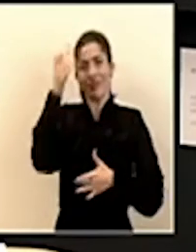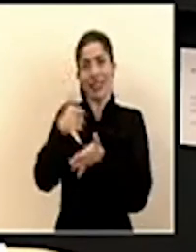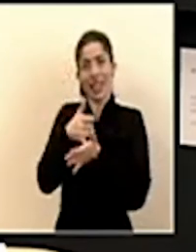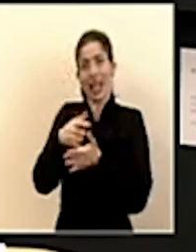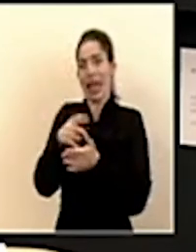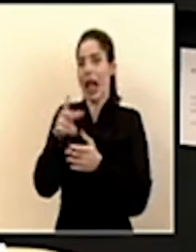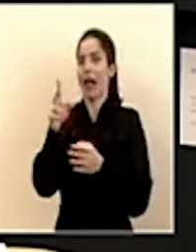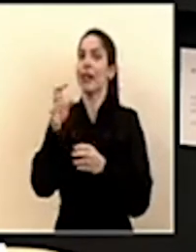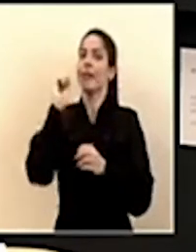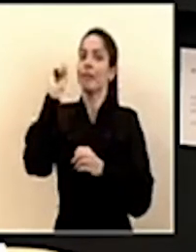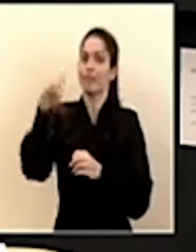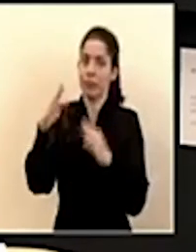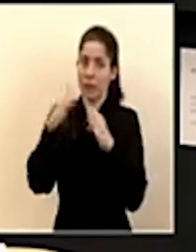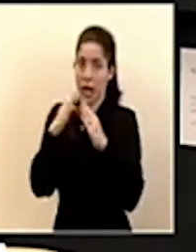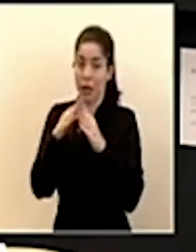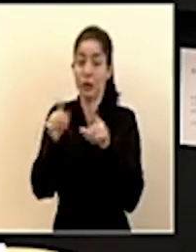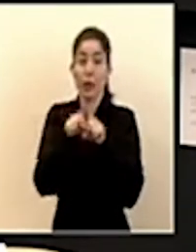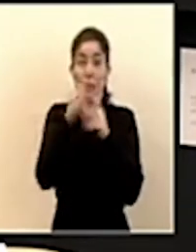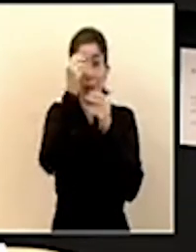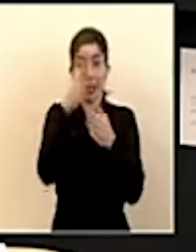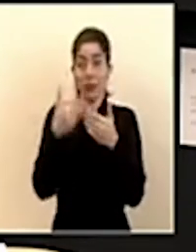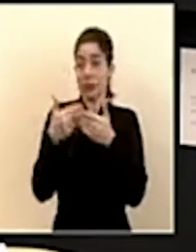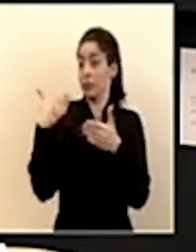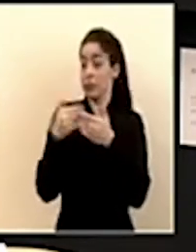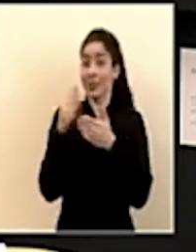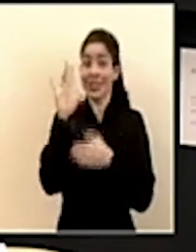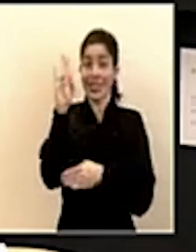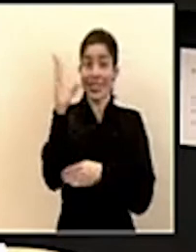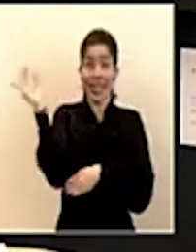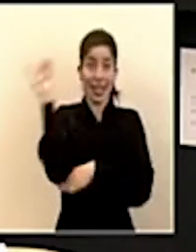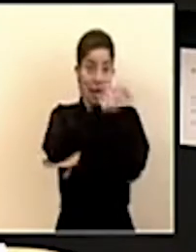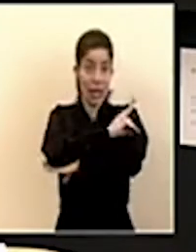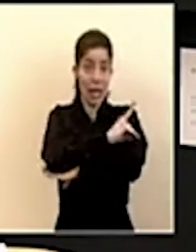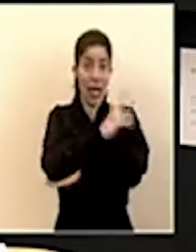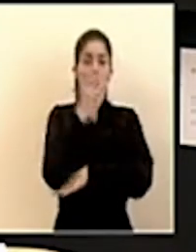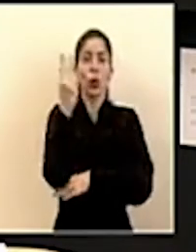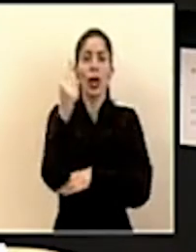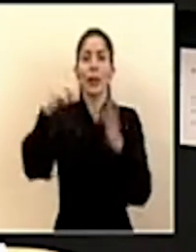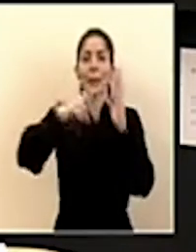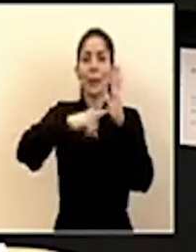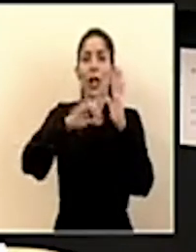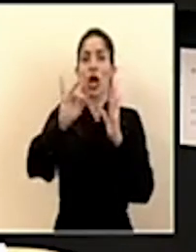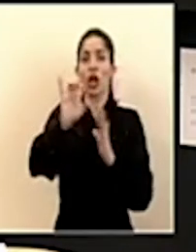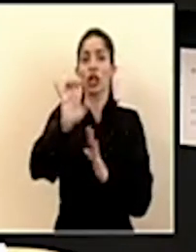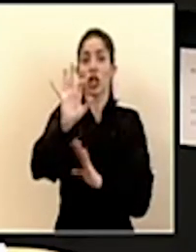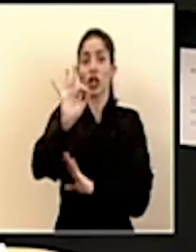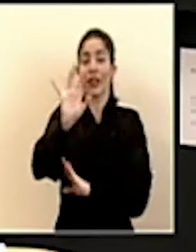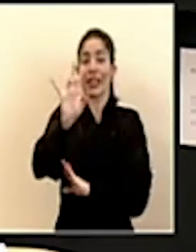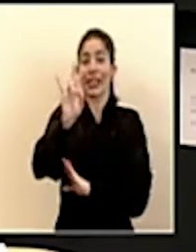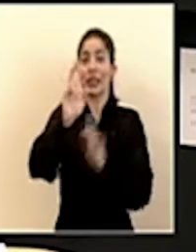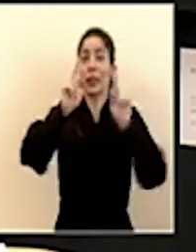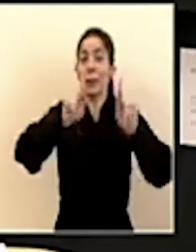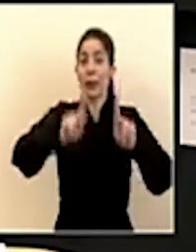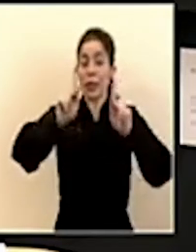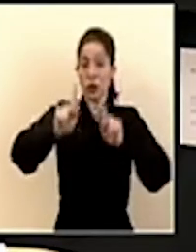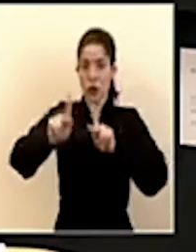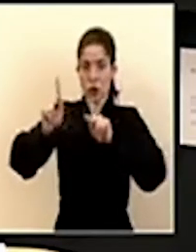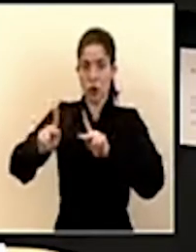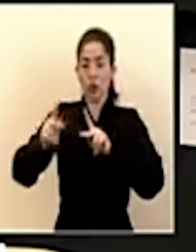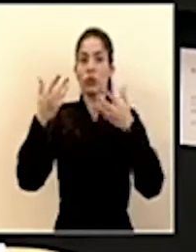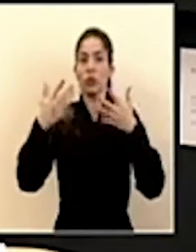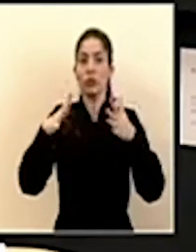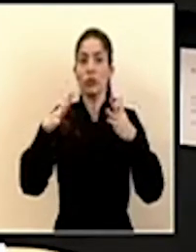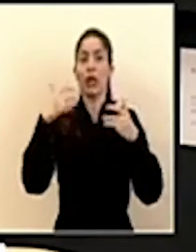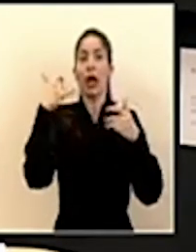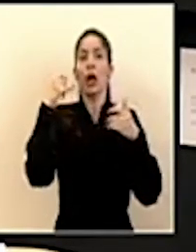puedo reportar que en los últimos siete días mil ochocientos noventa y siete personas han